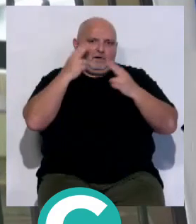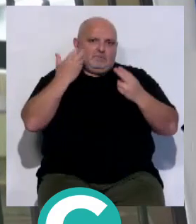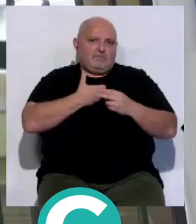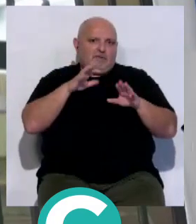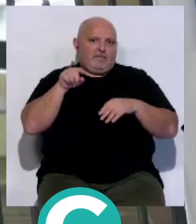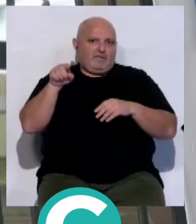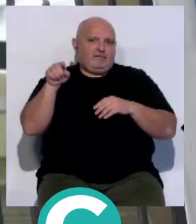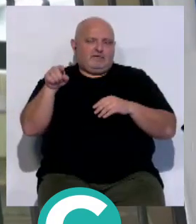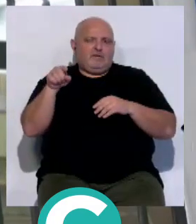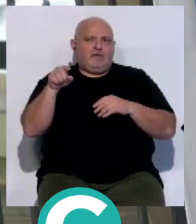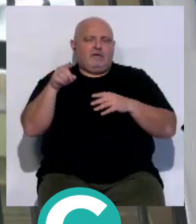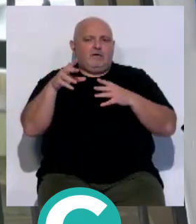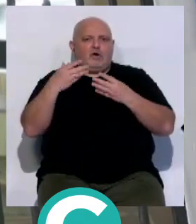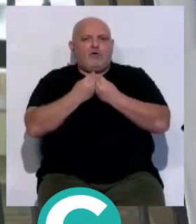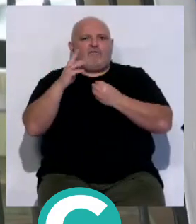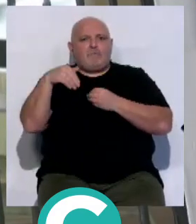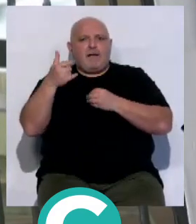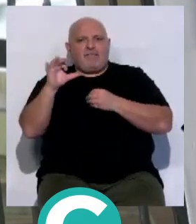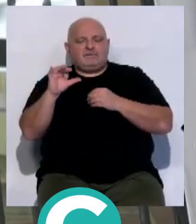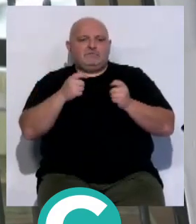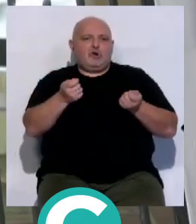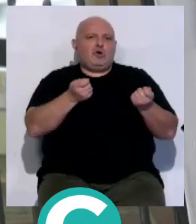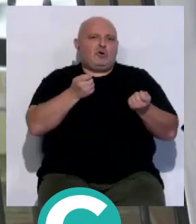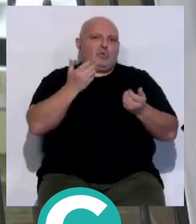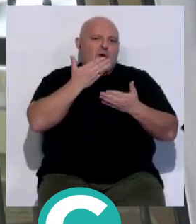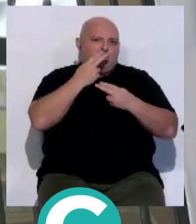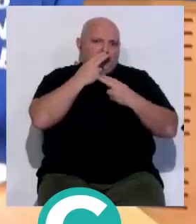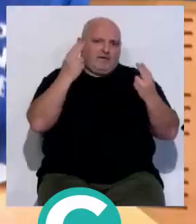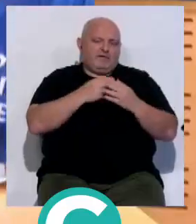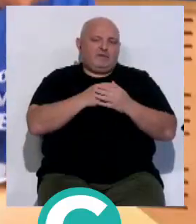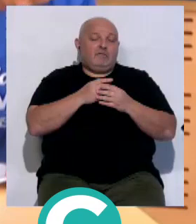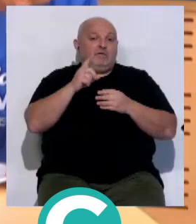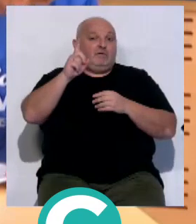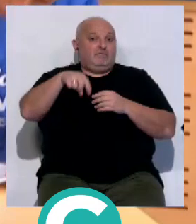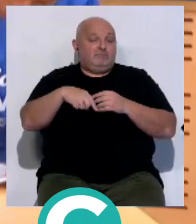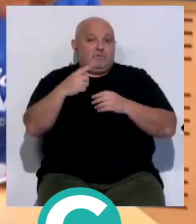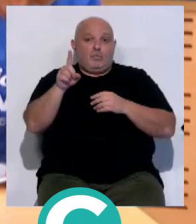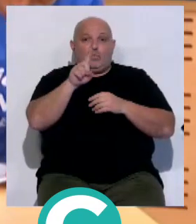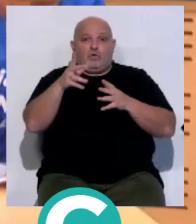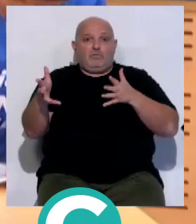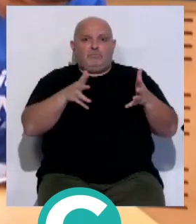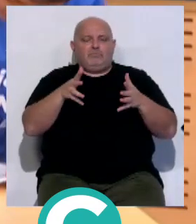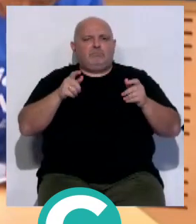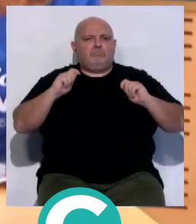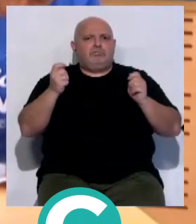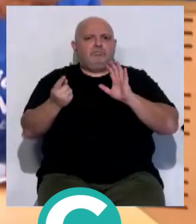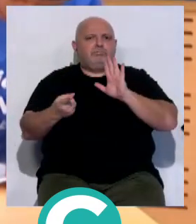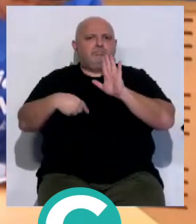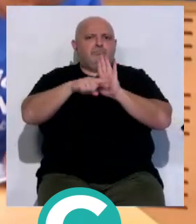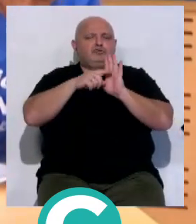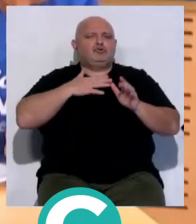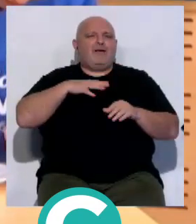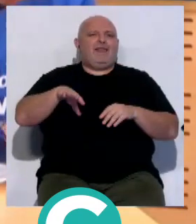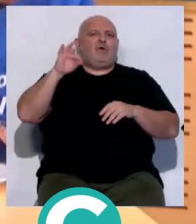Ayuntamiento de Cádiz junto a Flan Pagades y la Coordinadora de la Escuela Pública. Cabe recordar que el 1 de marzo se puso en marcha la campaña Yo